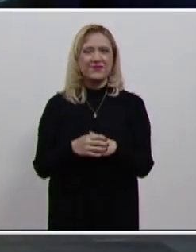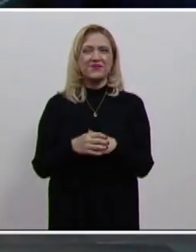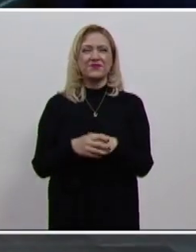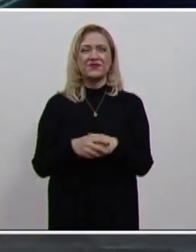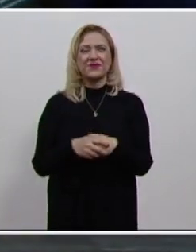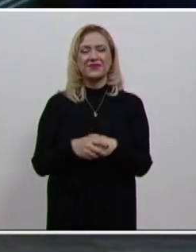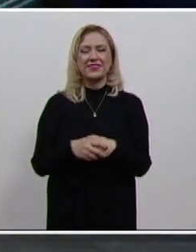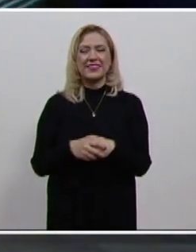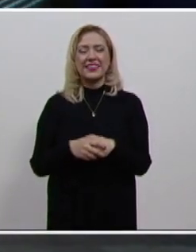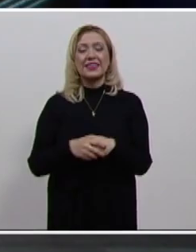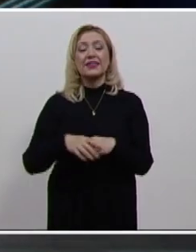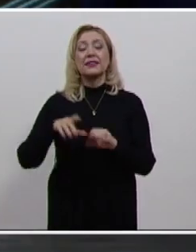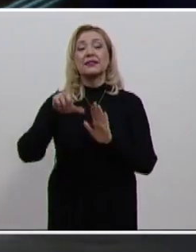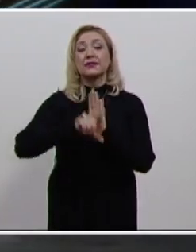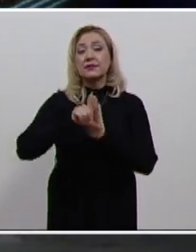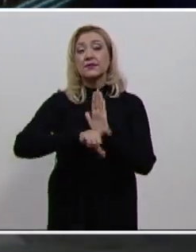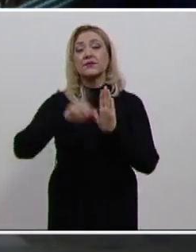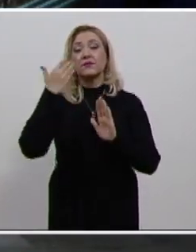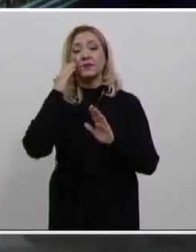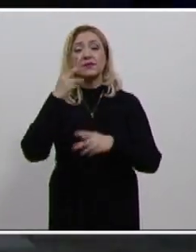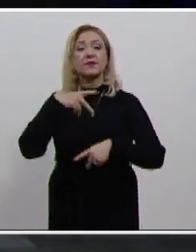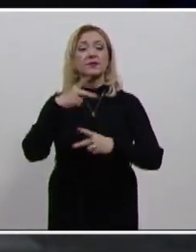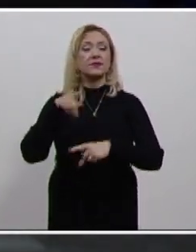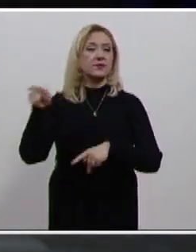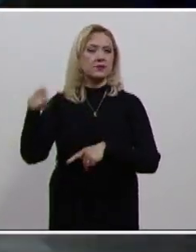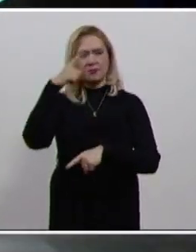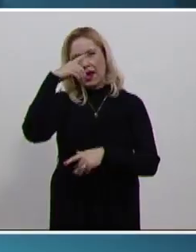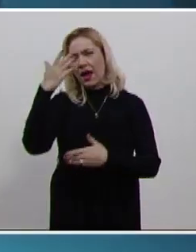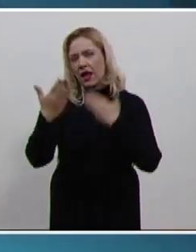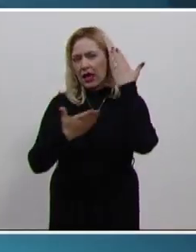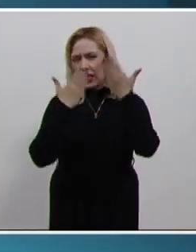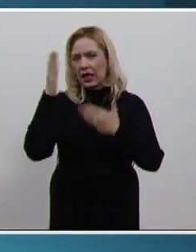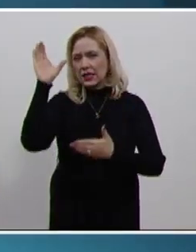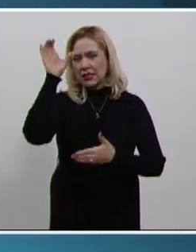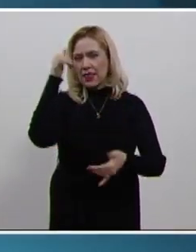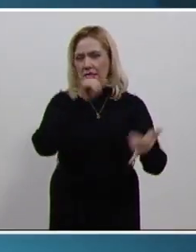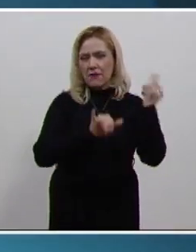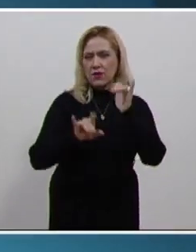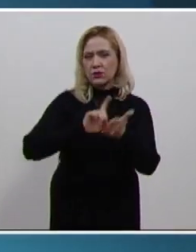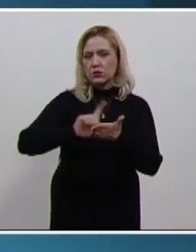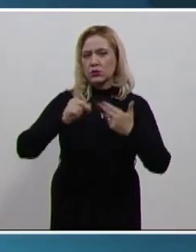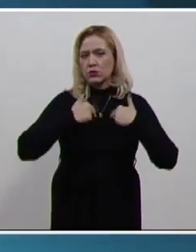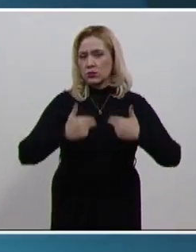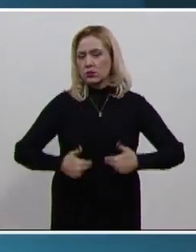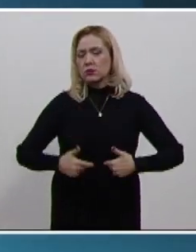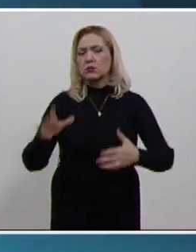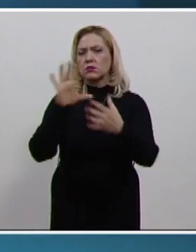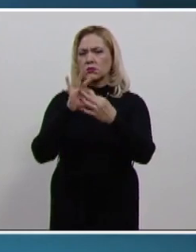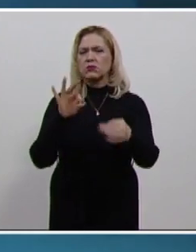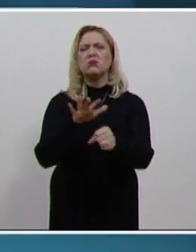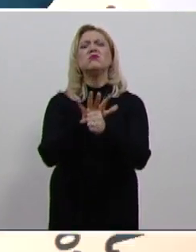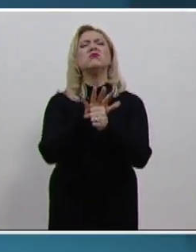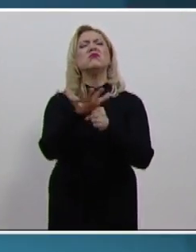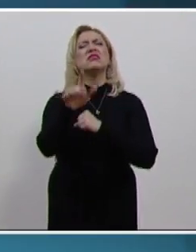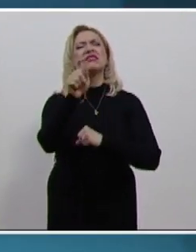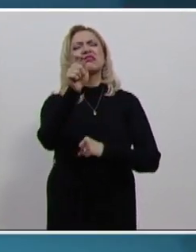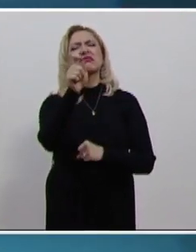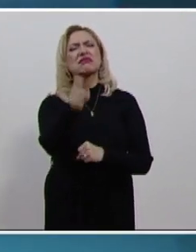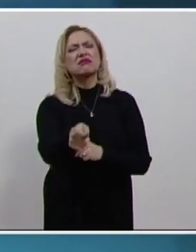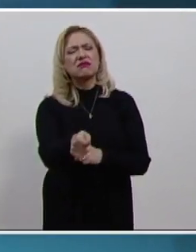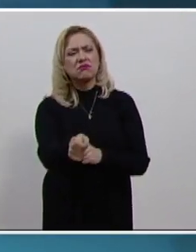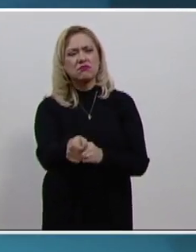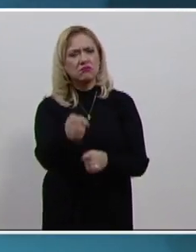En sus redes sociales, la Unidad General de Conocimiento Científico y Derechos Humanos de la Suprema Corte explicó cuáles son las garantías